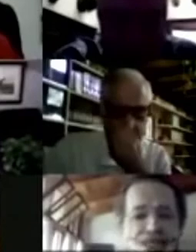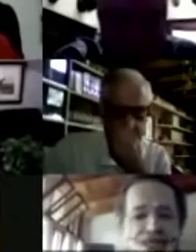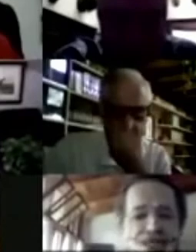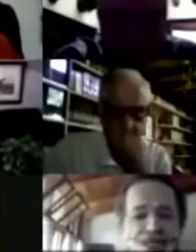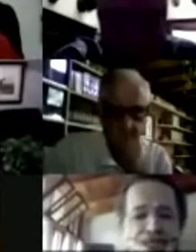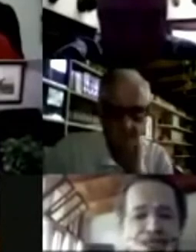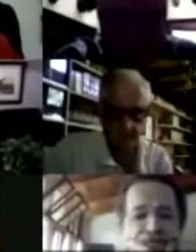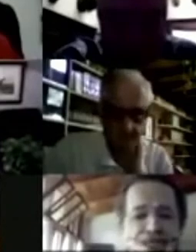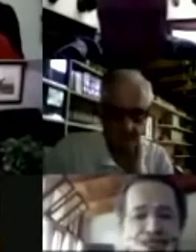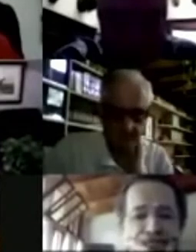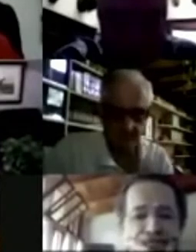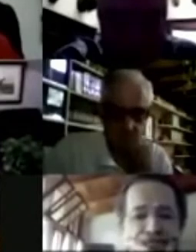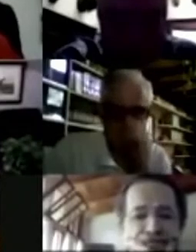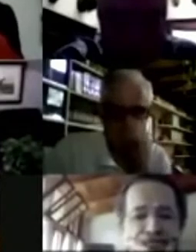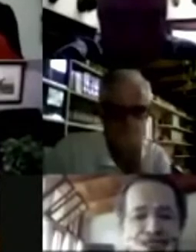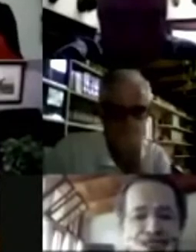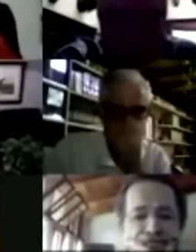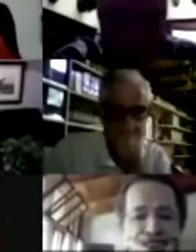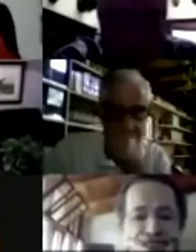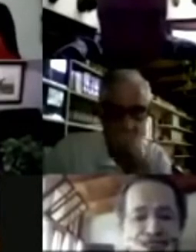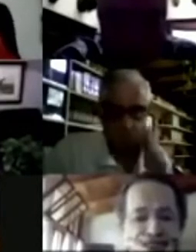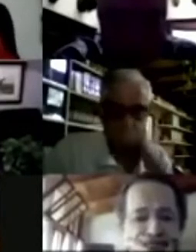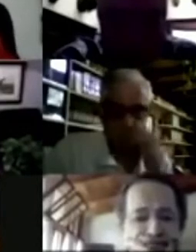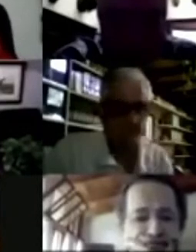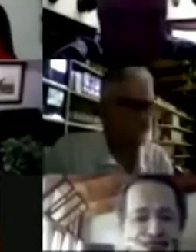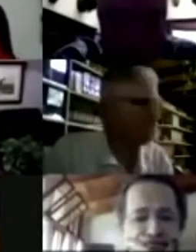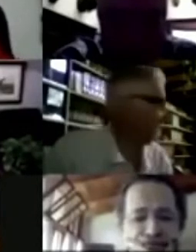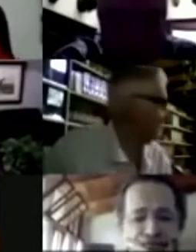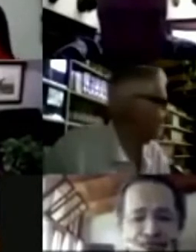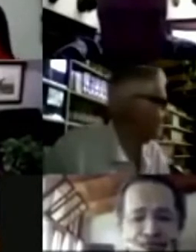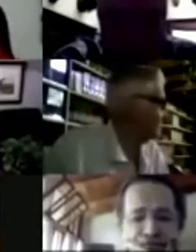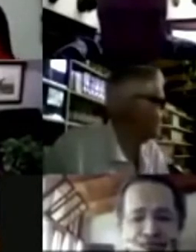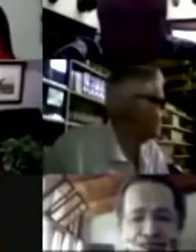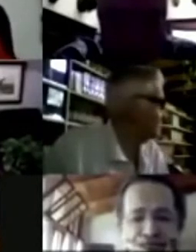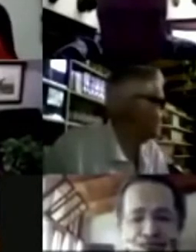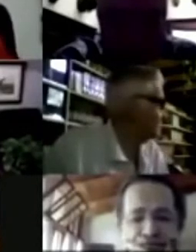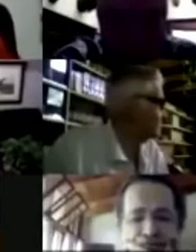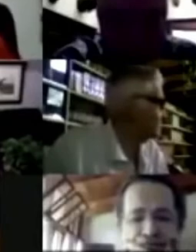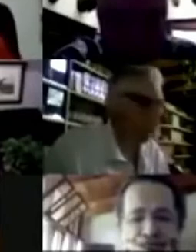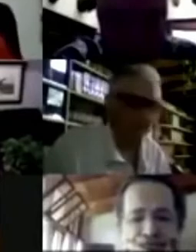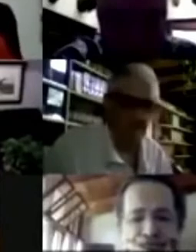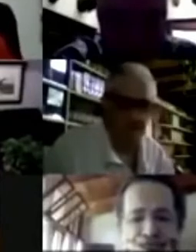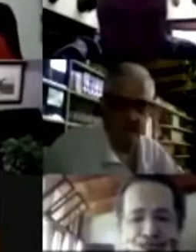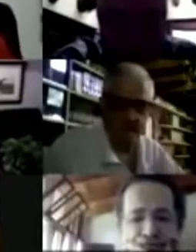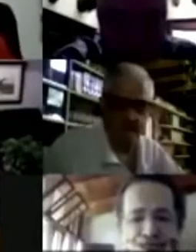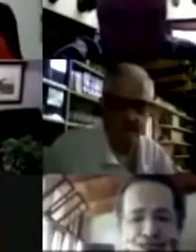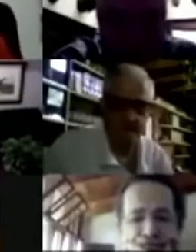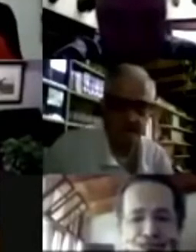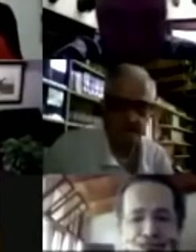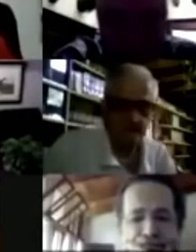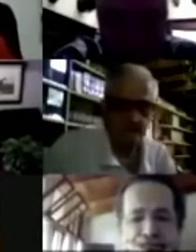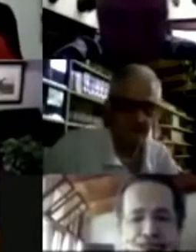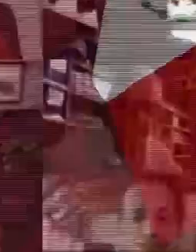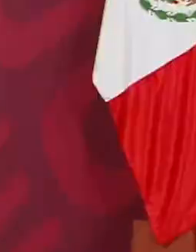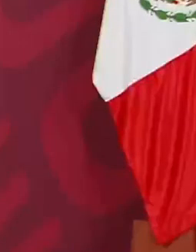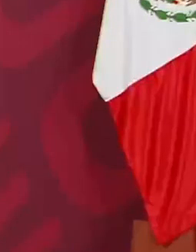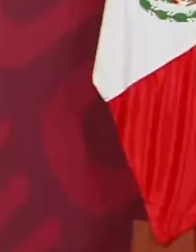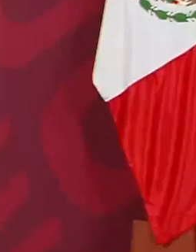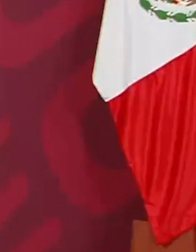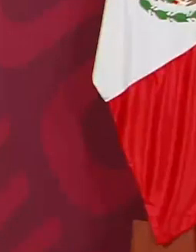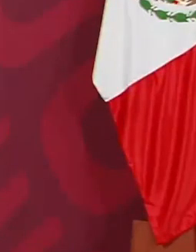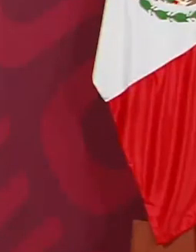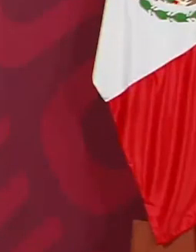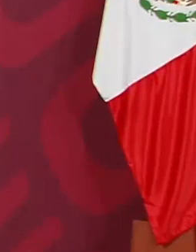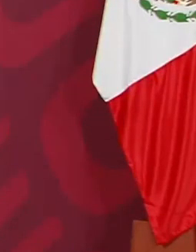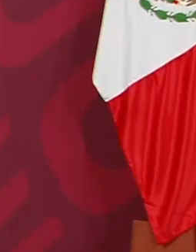presidente, sino que son groseramente anticonstitucionales. De manera